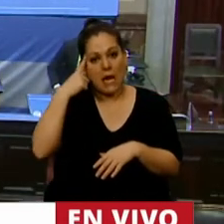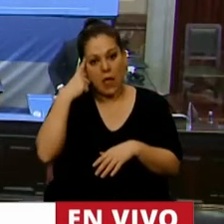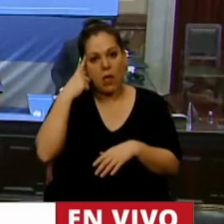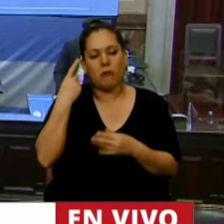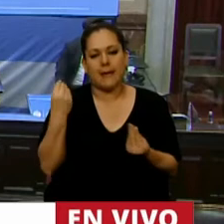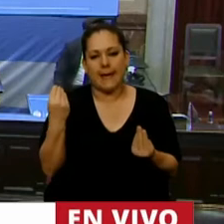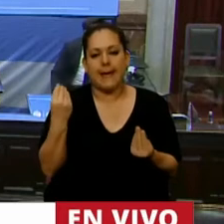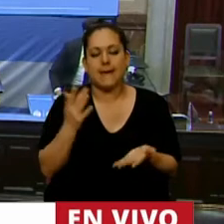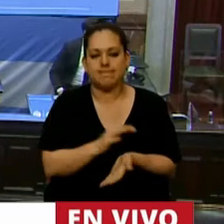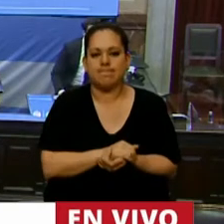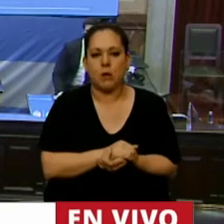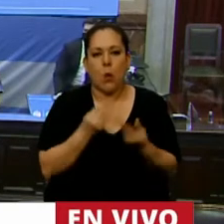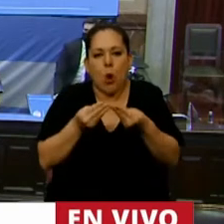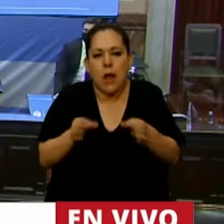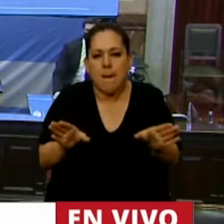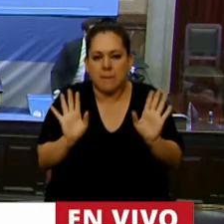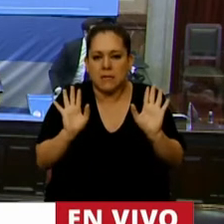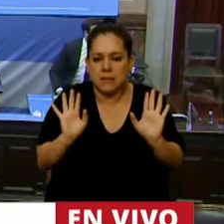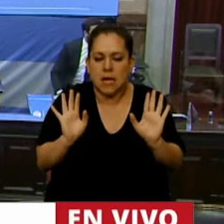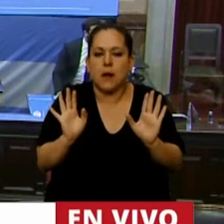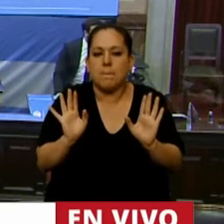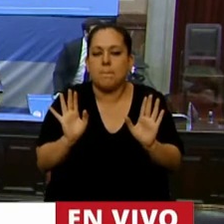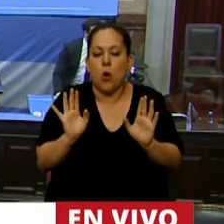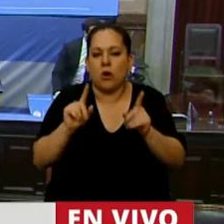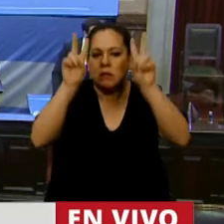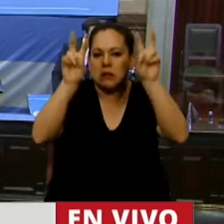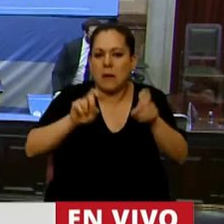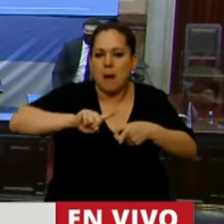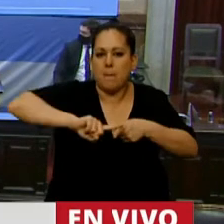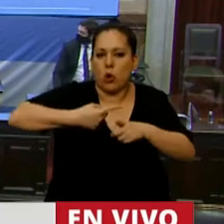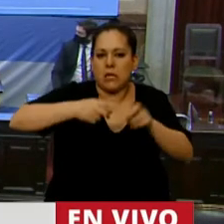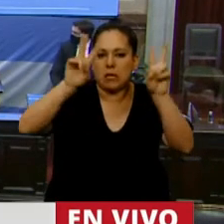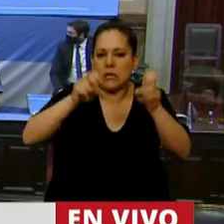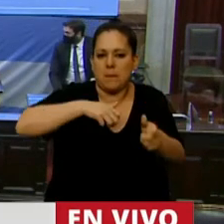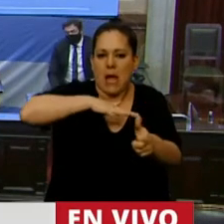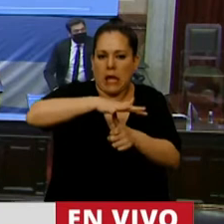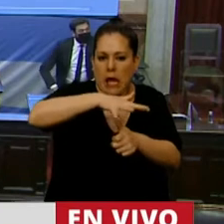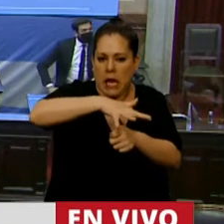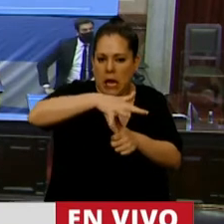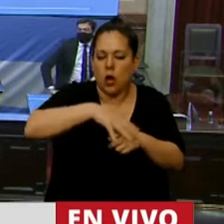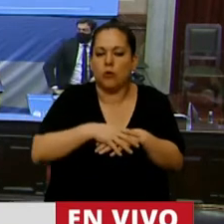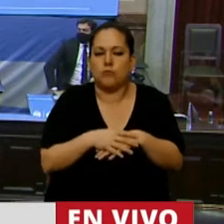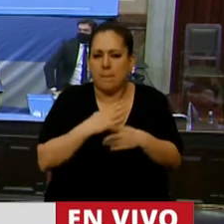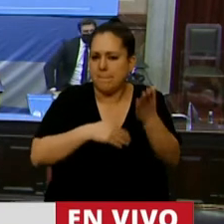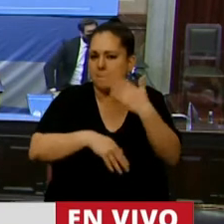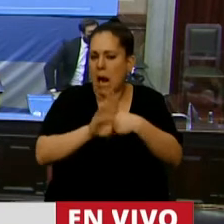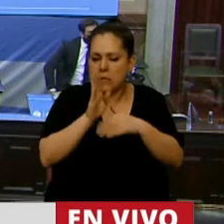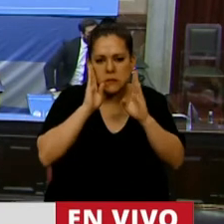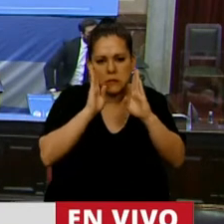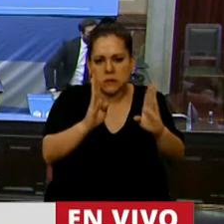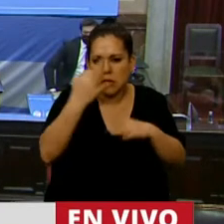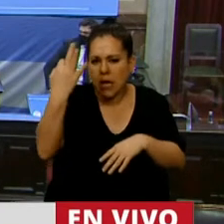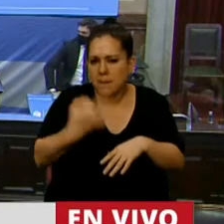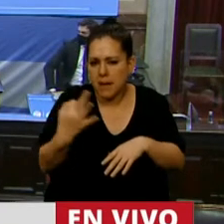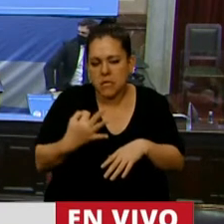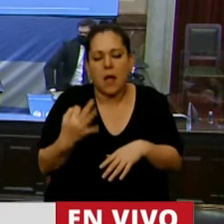voy a comenzar por las políticas de género y más especialmente por